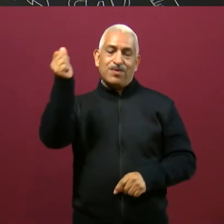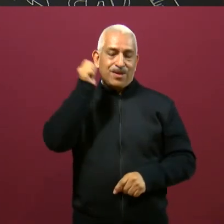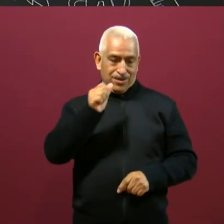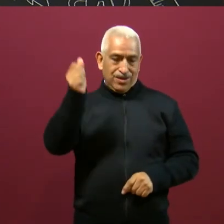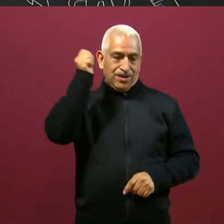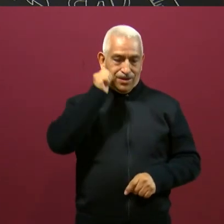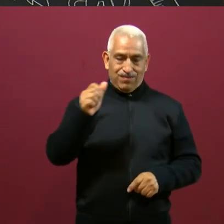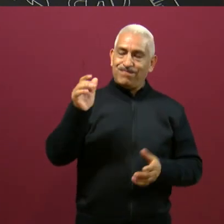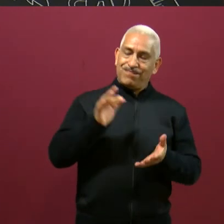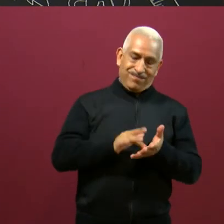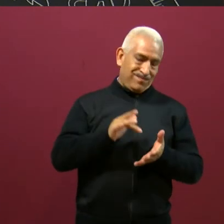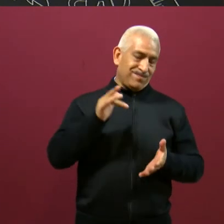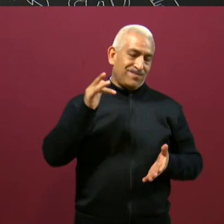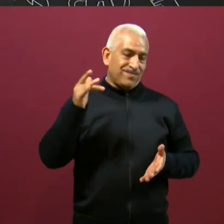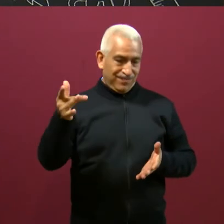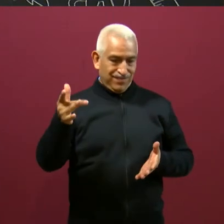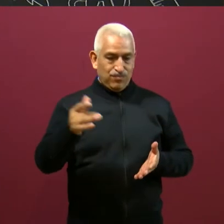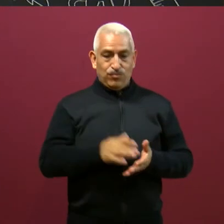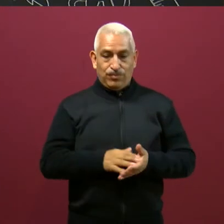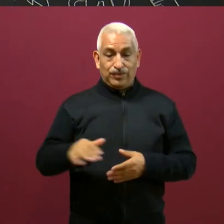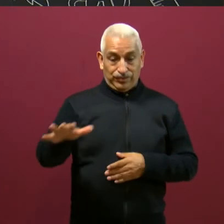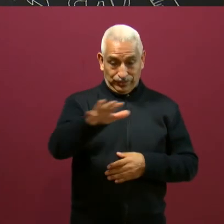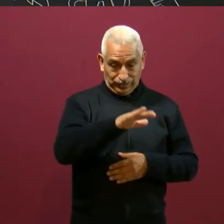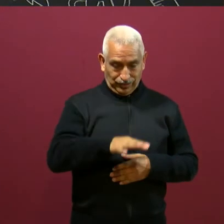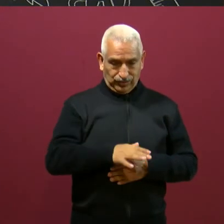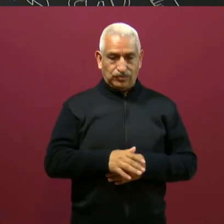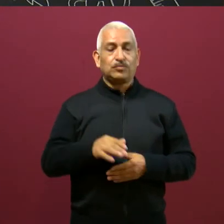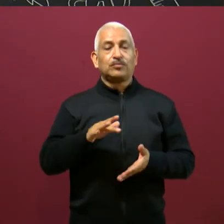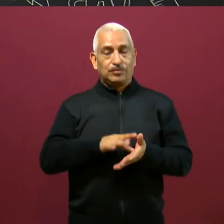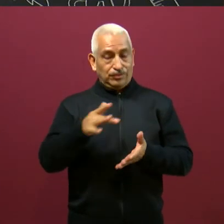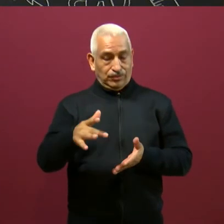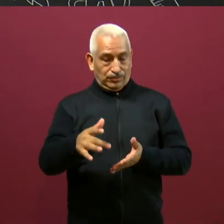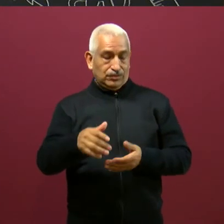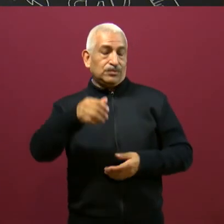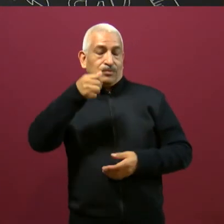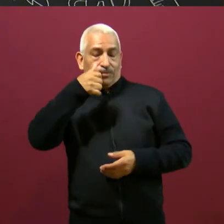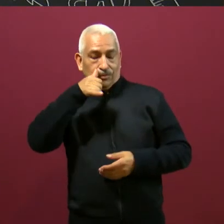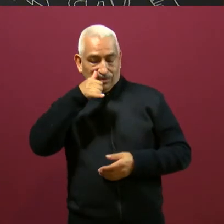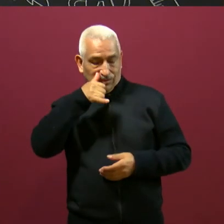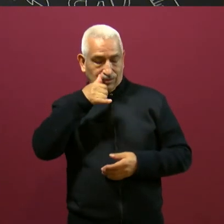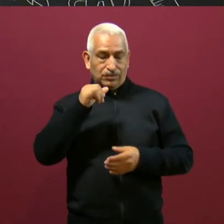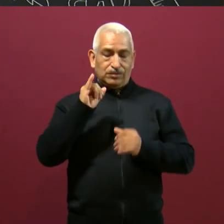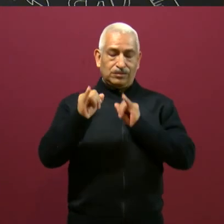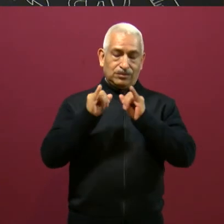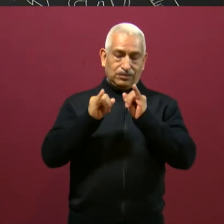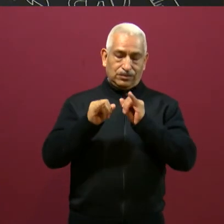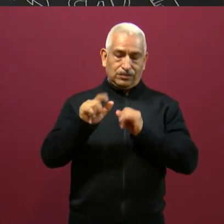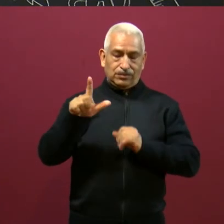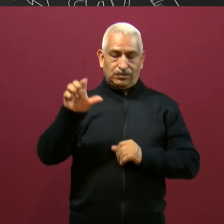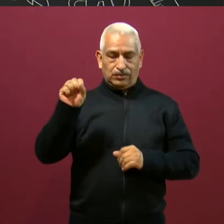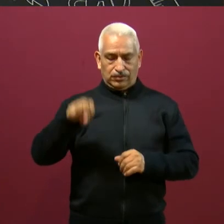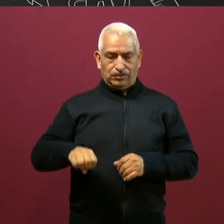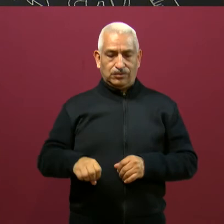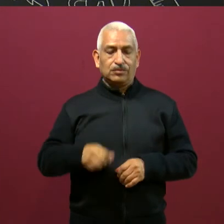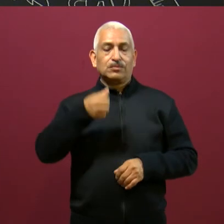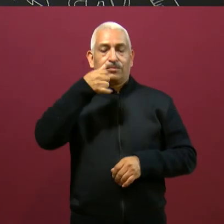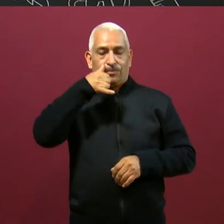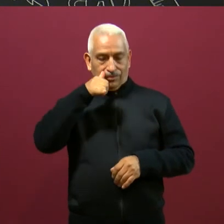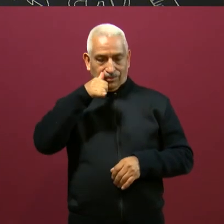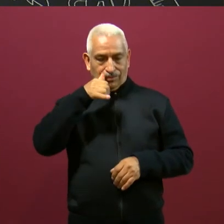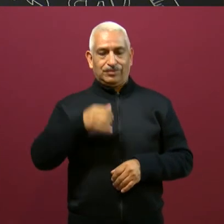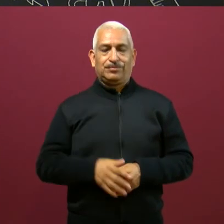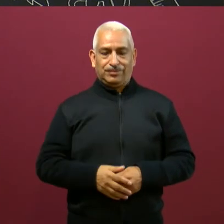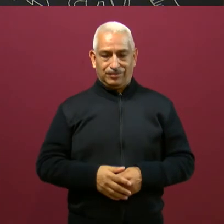Agradecemos al intérprete de esta cápsula al maestro Alejandro.